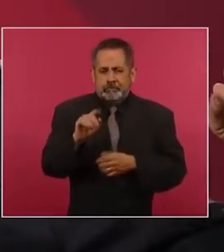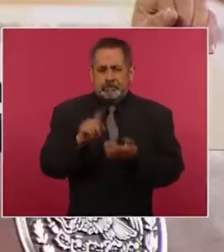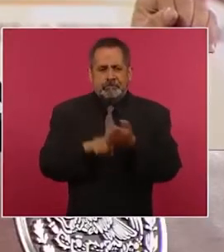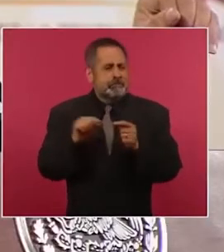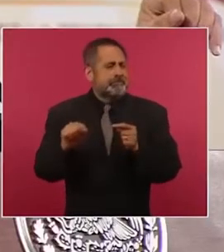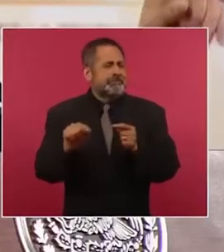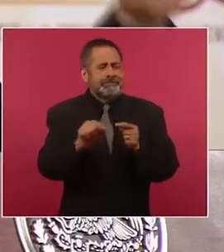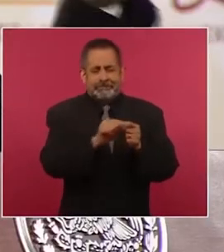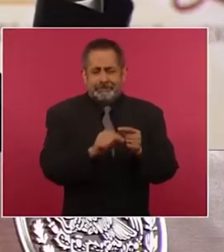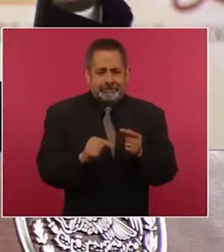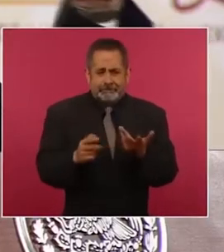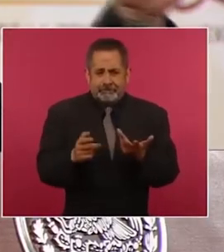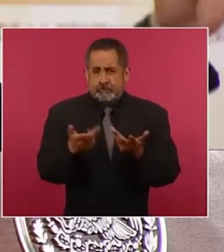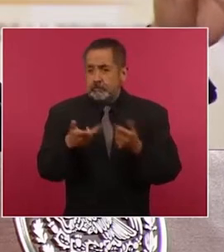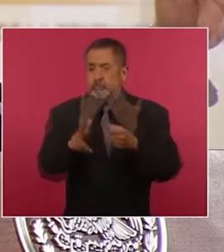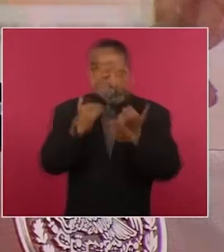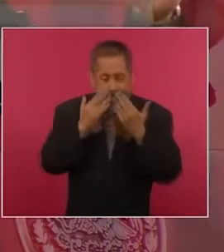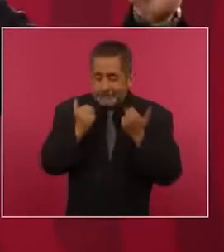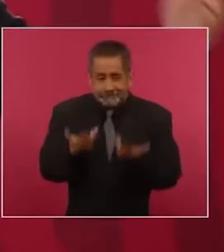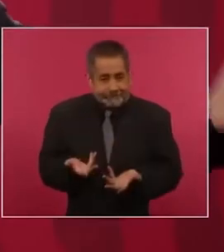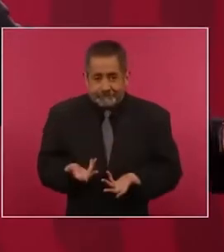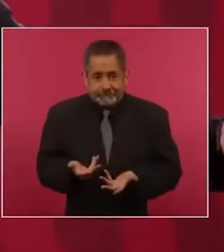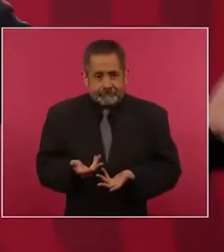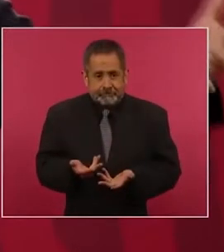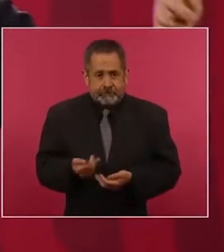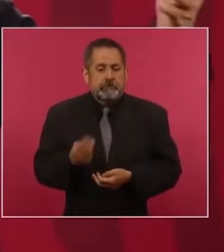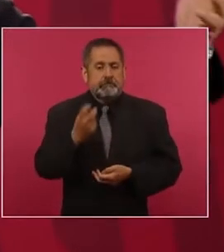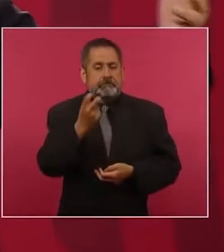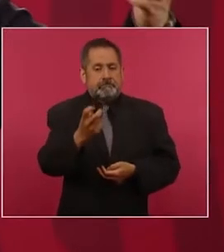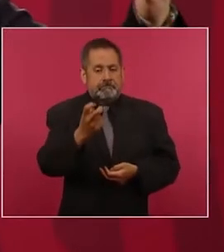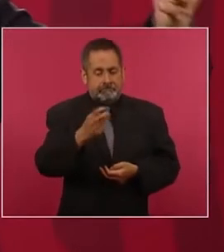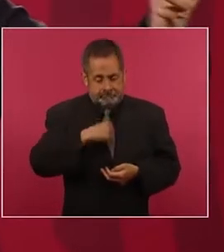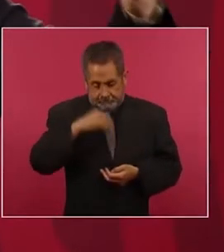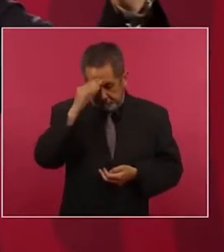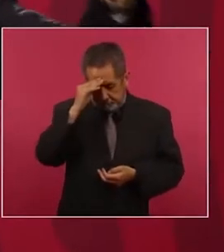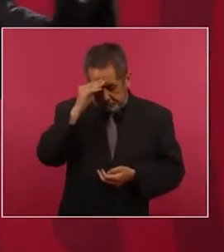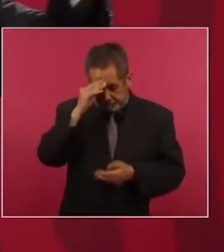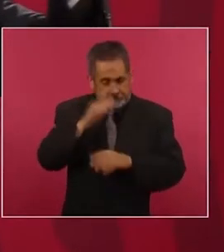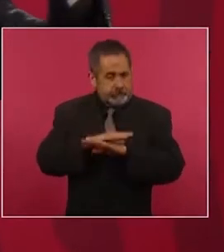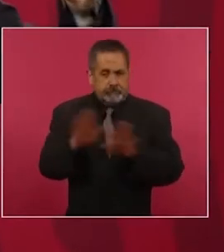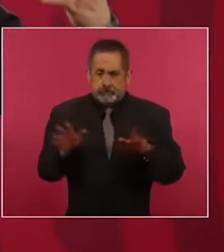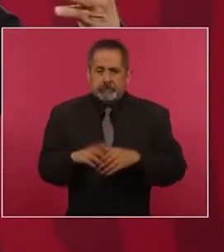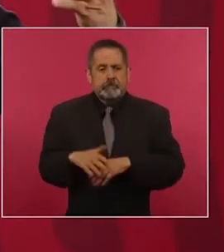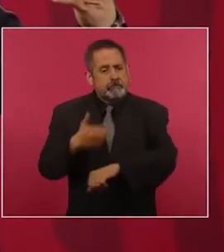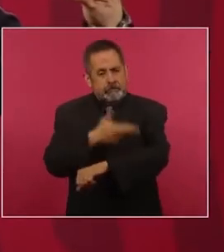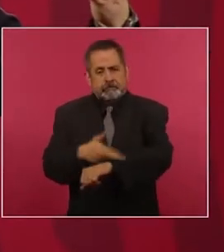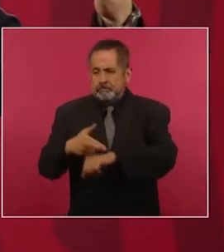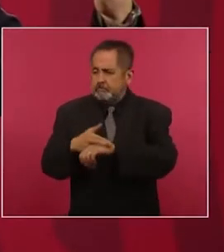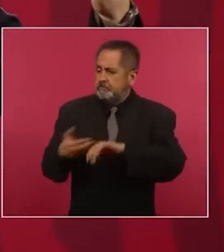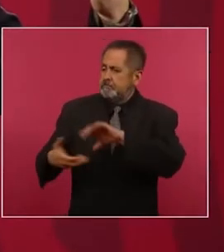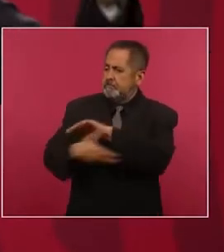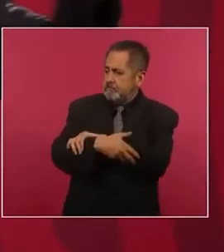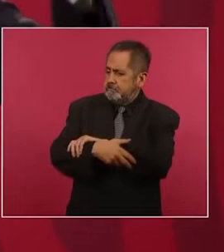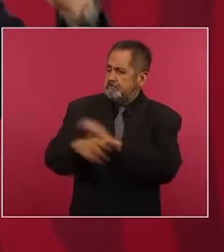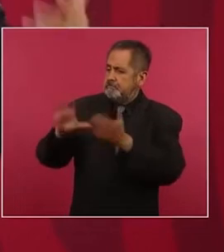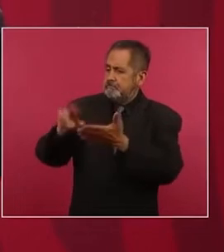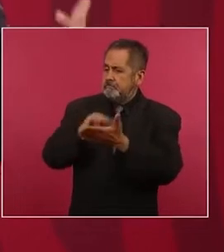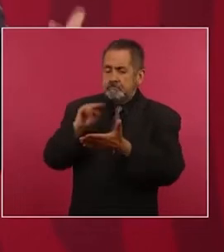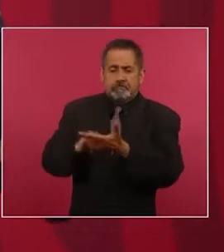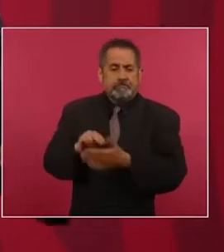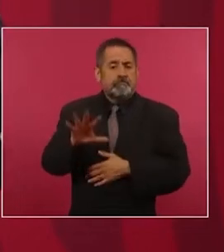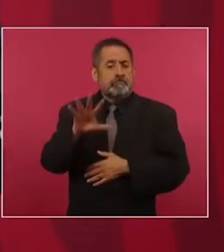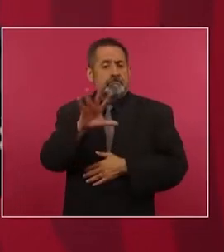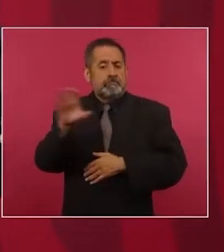de hospitales, pues por eso ya estamos haciendo este convenio de traer